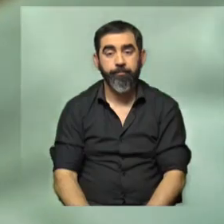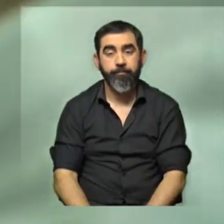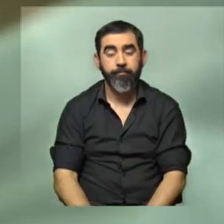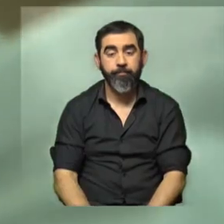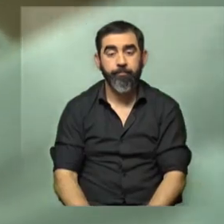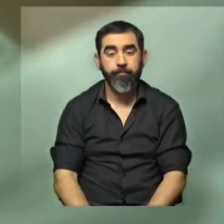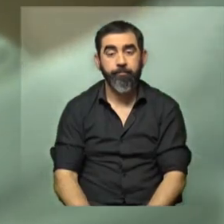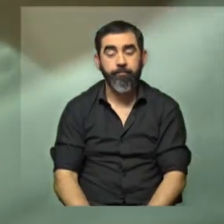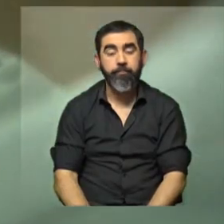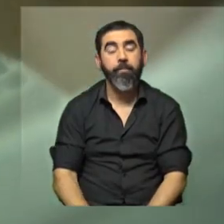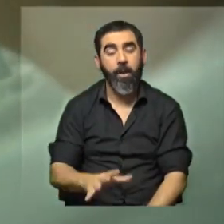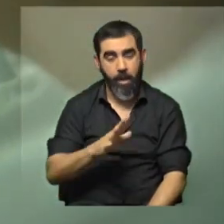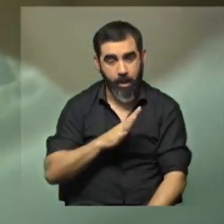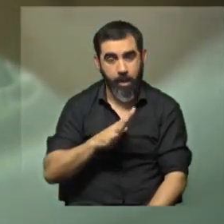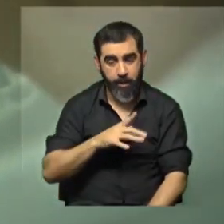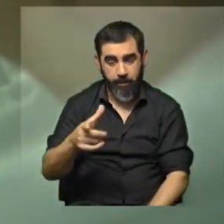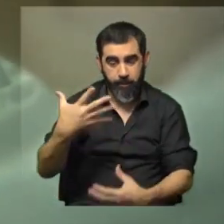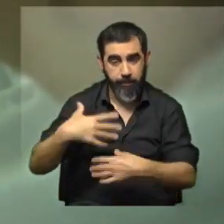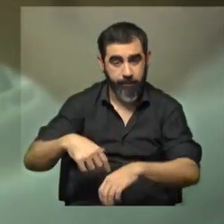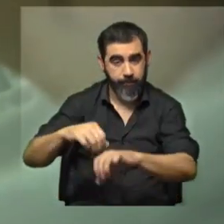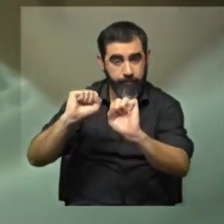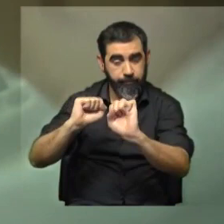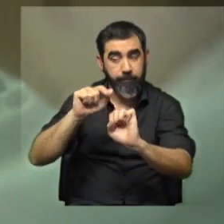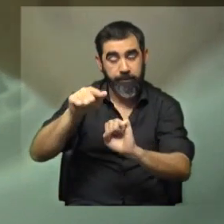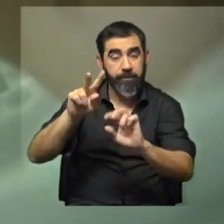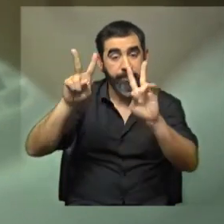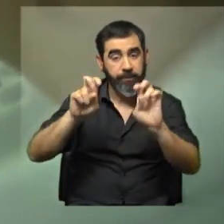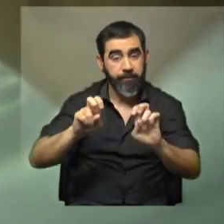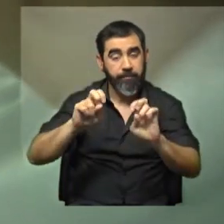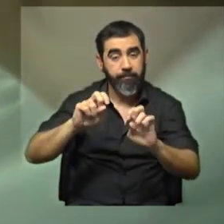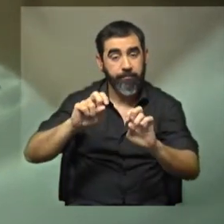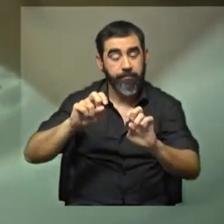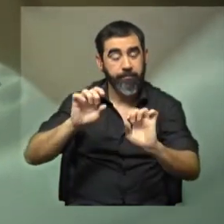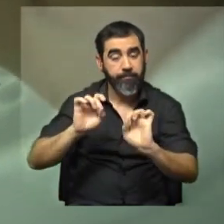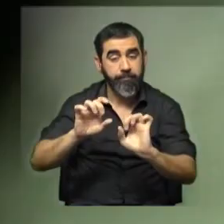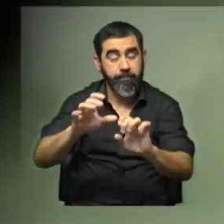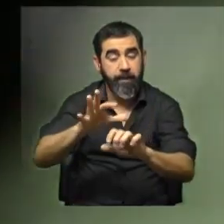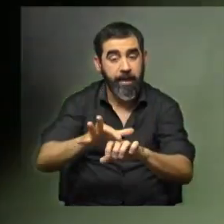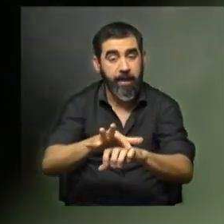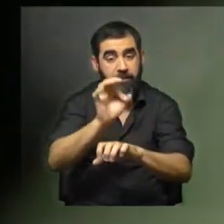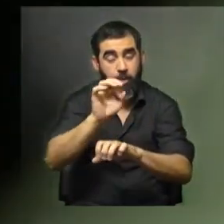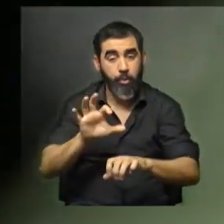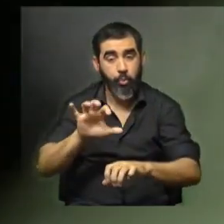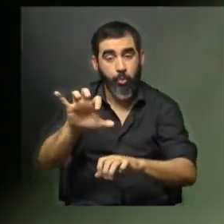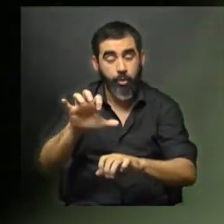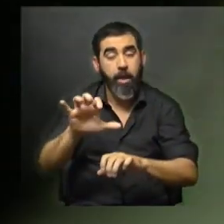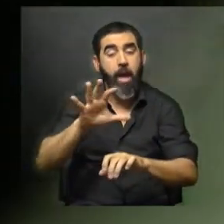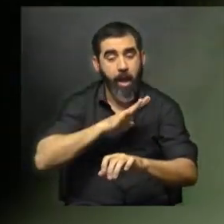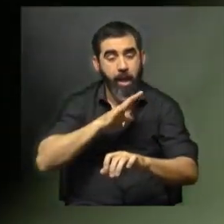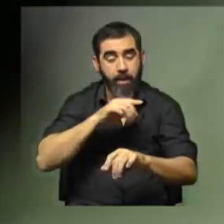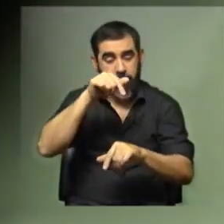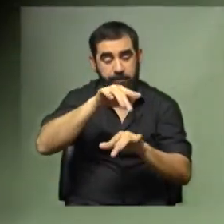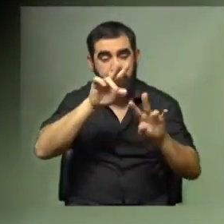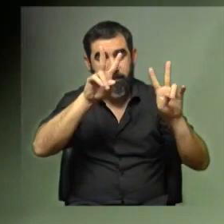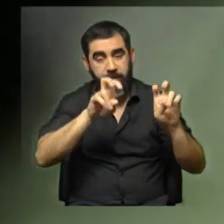Nosotros encontramos que este compuesto que mata las células tumorales interactúa con la amiloide